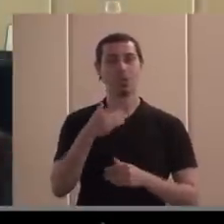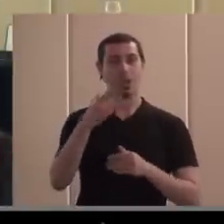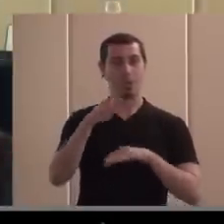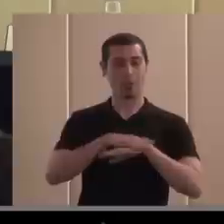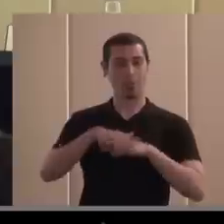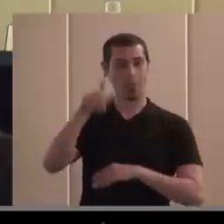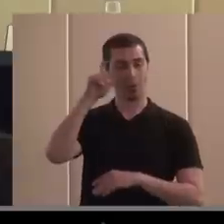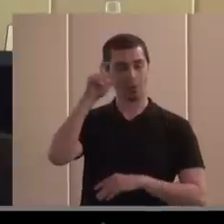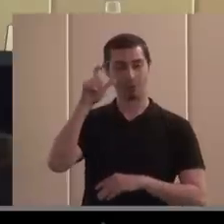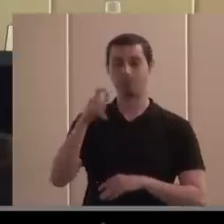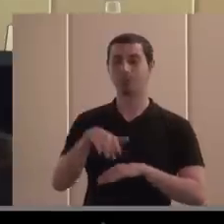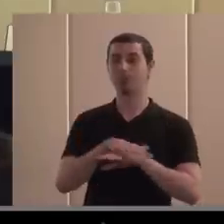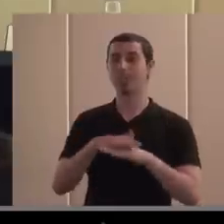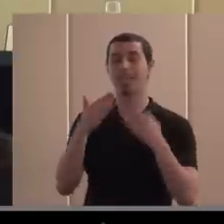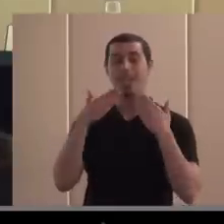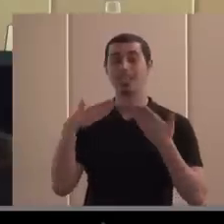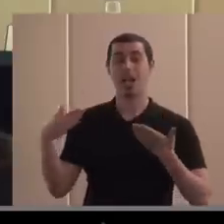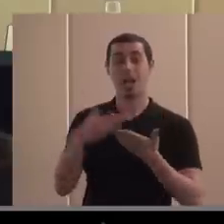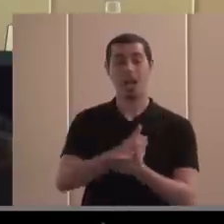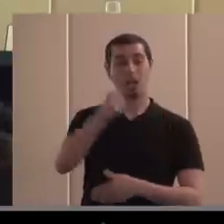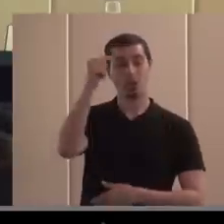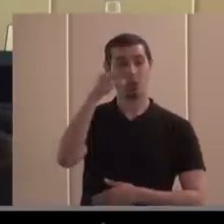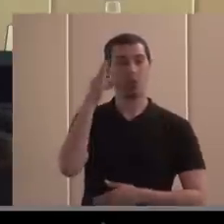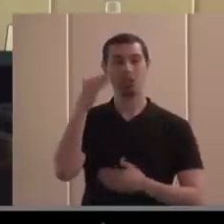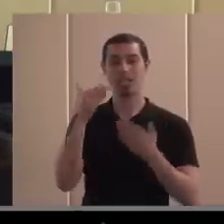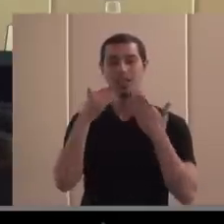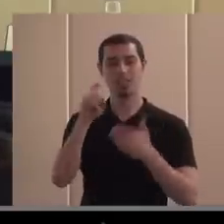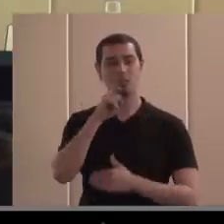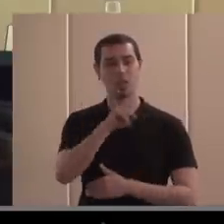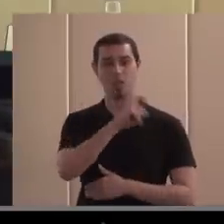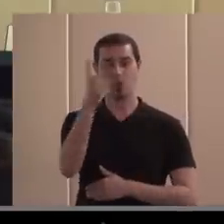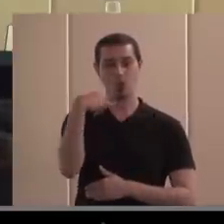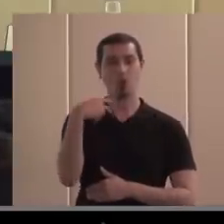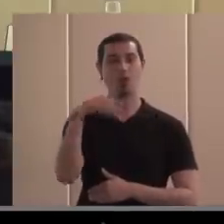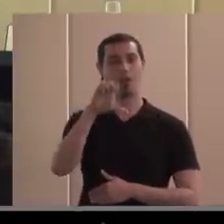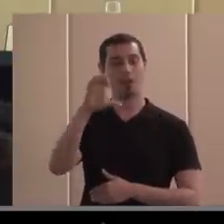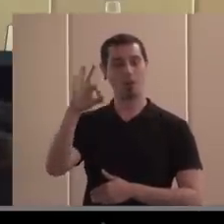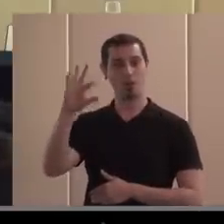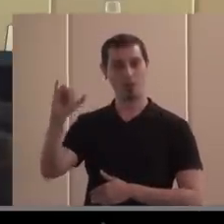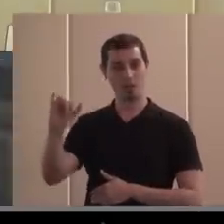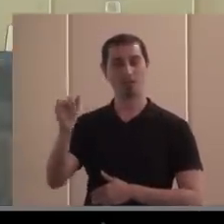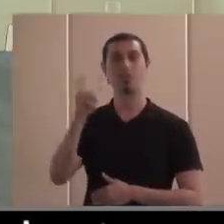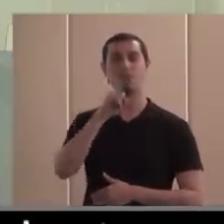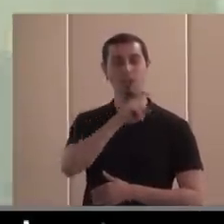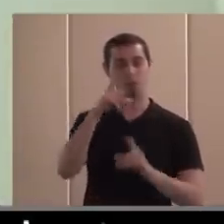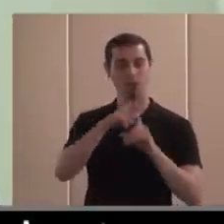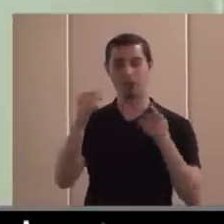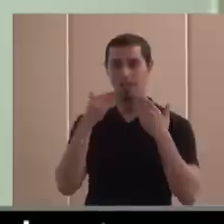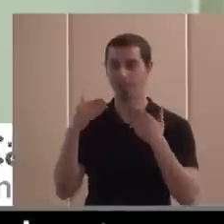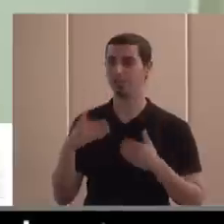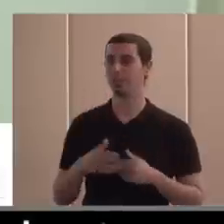y a todas. Gracias a la Fundación ONCE, a la Escuela de Organización Industrial y a la Fundación Vodafone